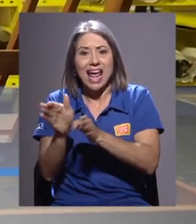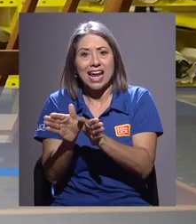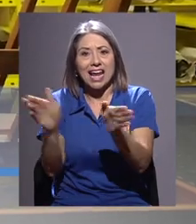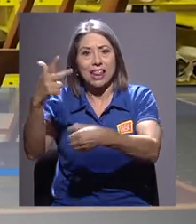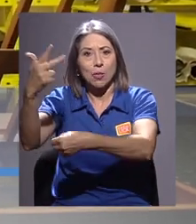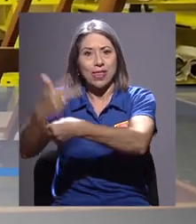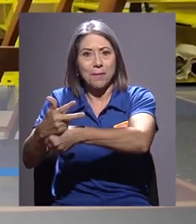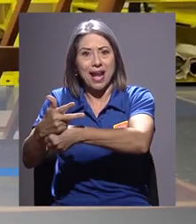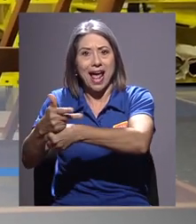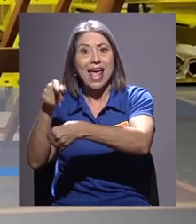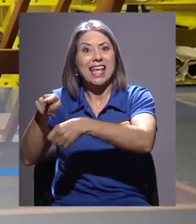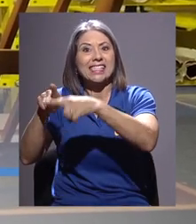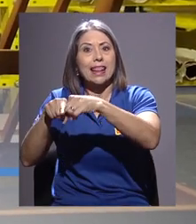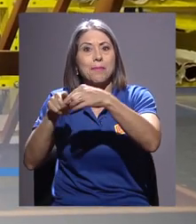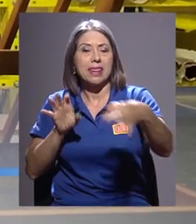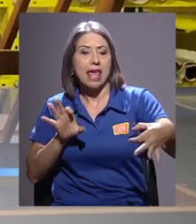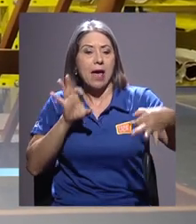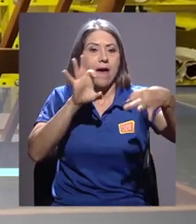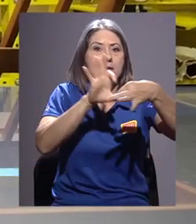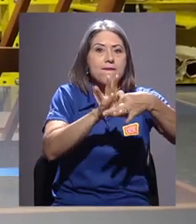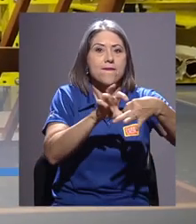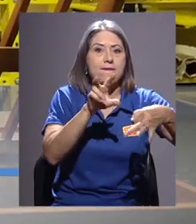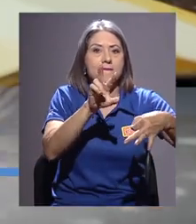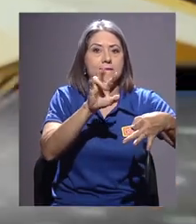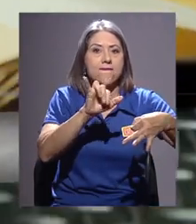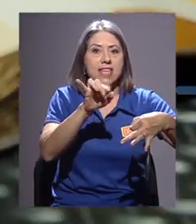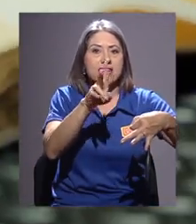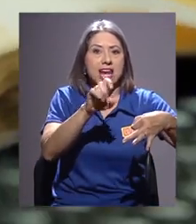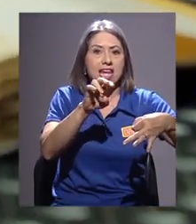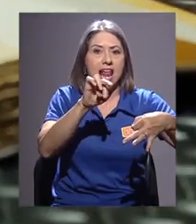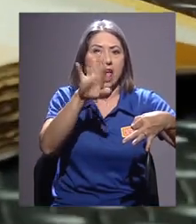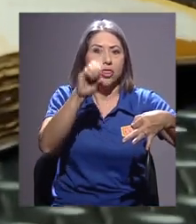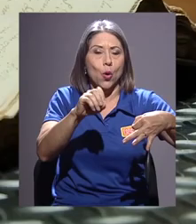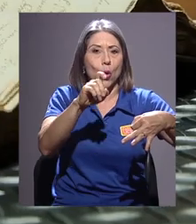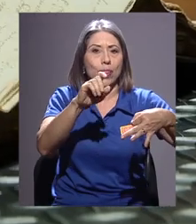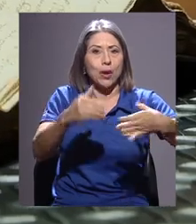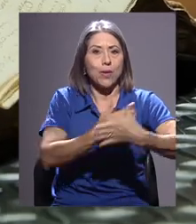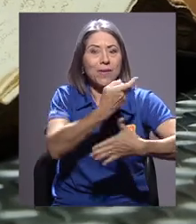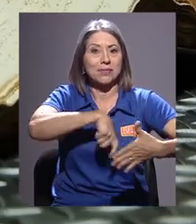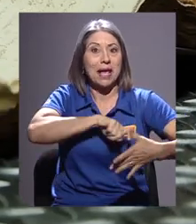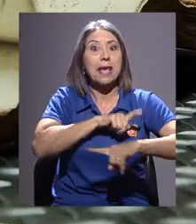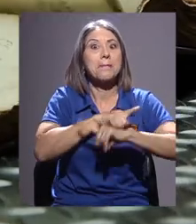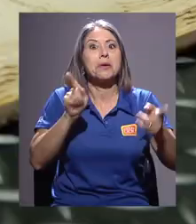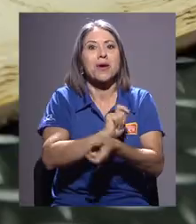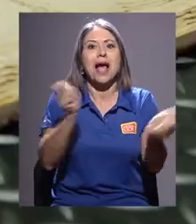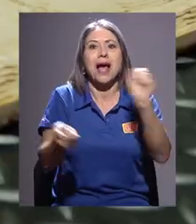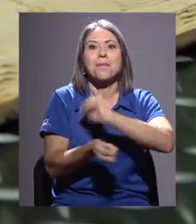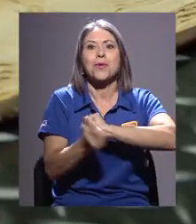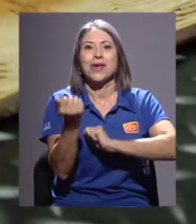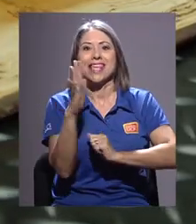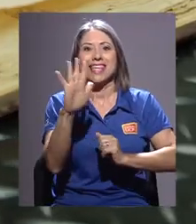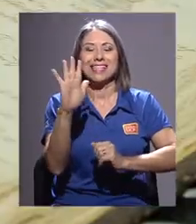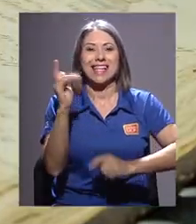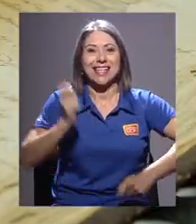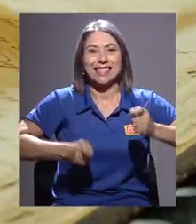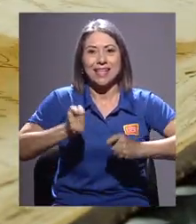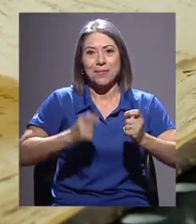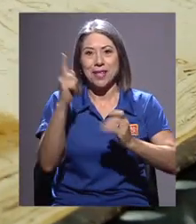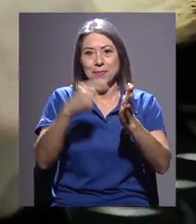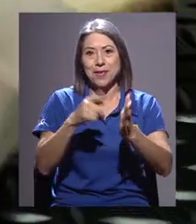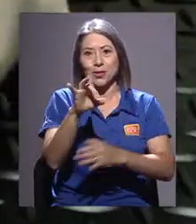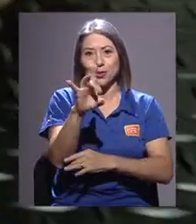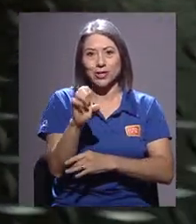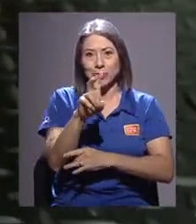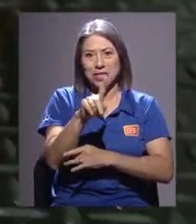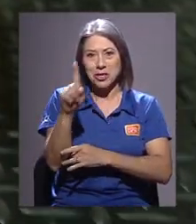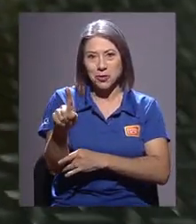dependía del Virreinato de Nueva España. Pero la historia cambió un 15 de septiembre de 1821, fecha en la que